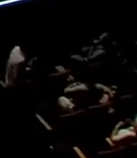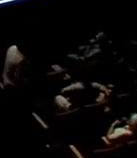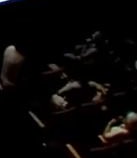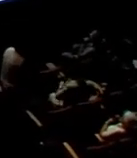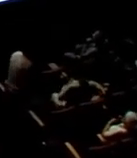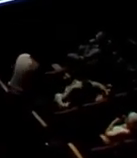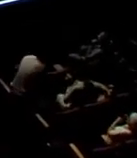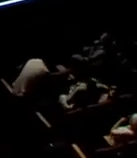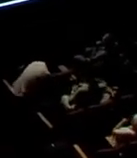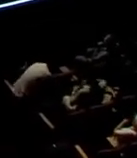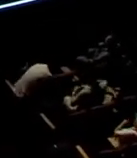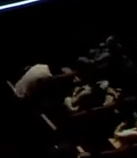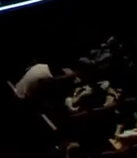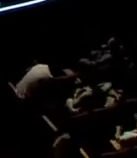Sadin y Joaquín Fargas. Gracias. Gracias. ahora está. Gracias.